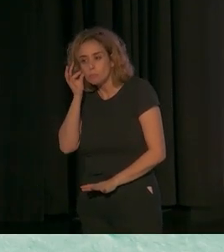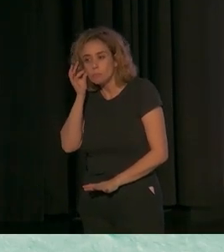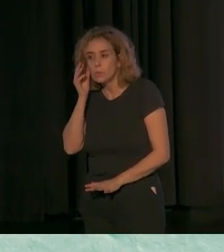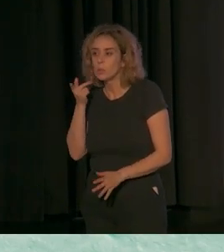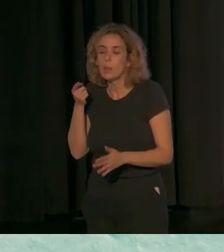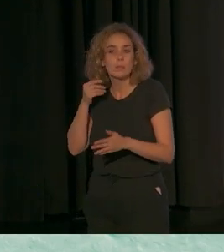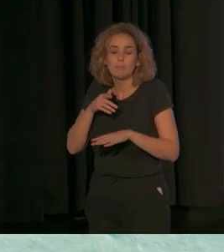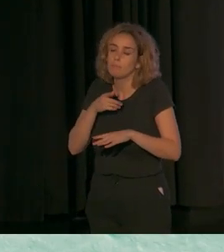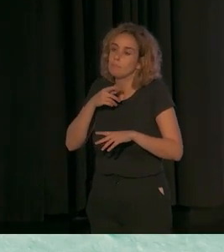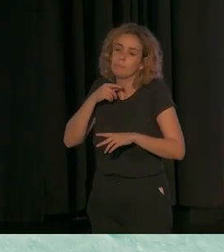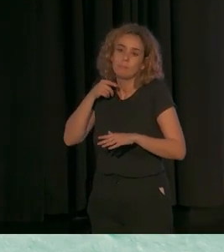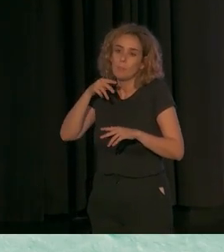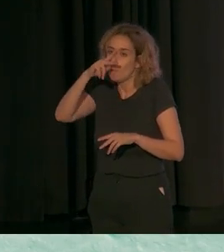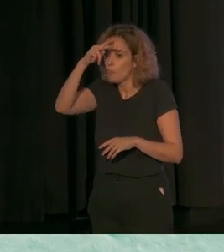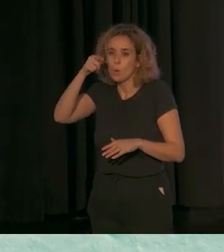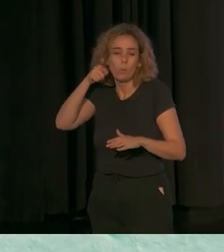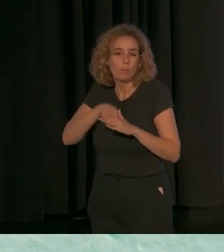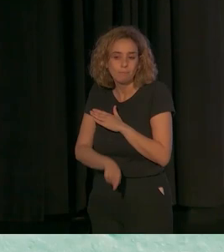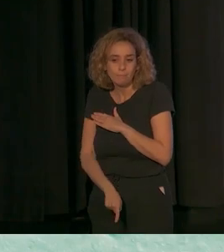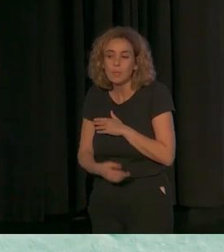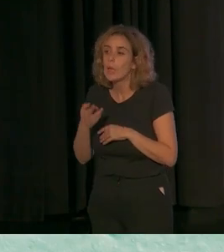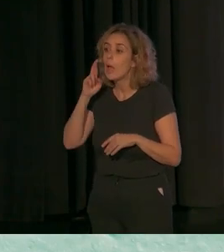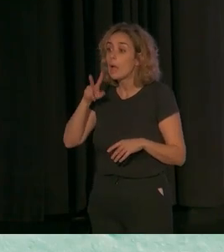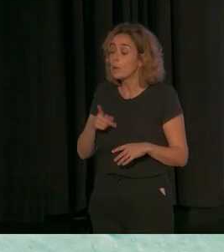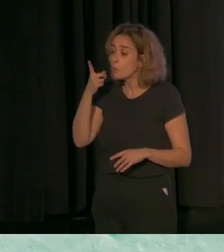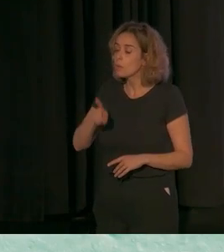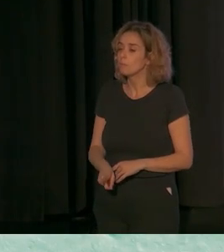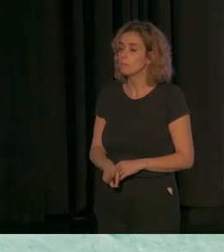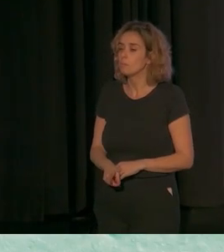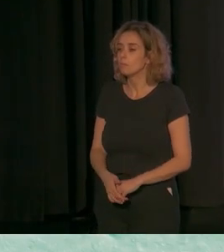profundamente. Reconocen también, sin embargo,